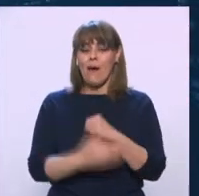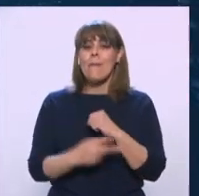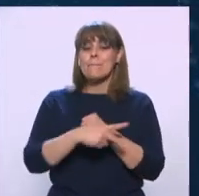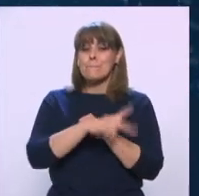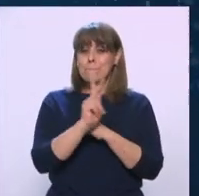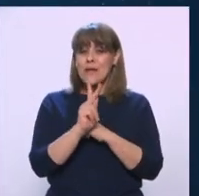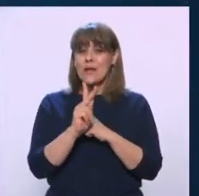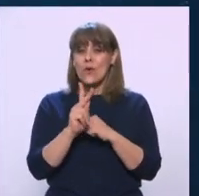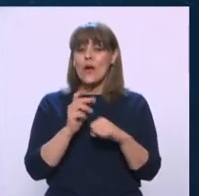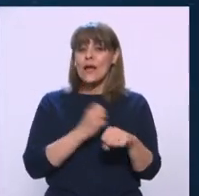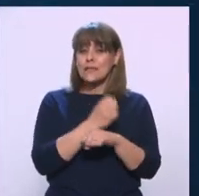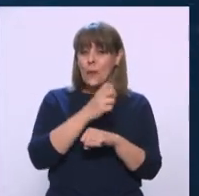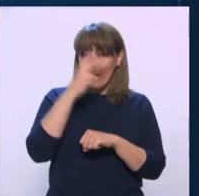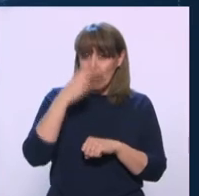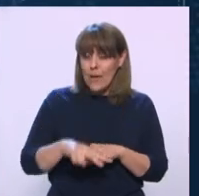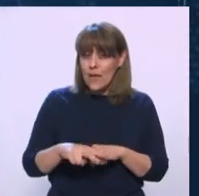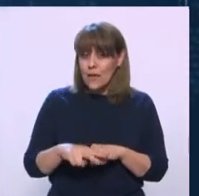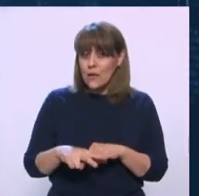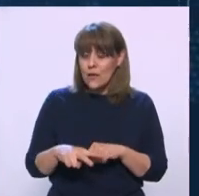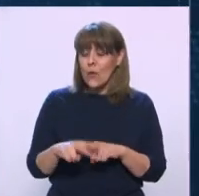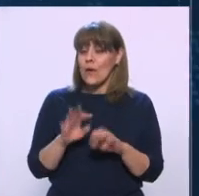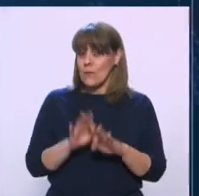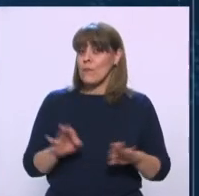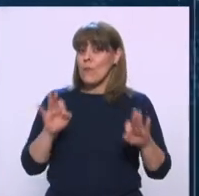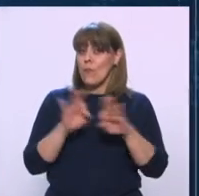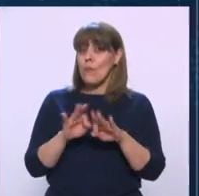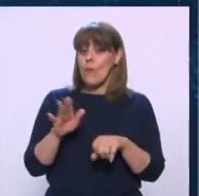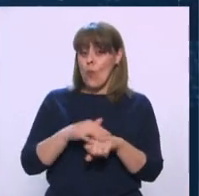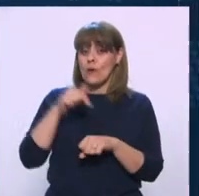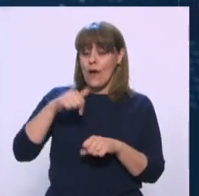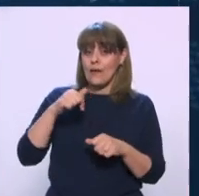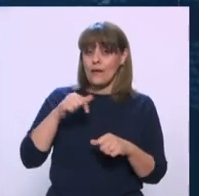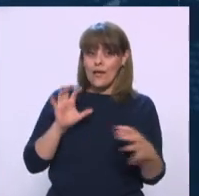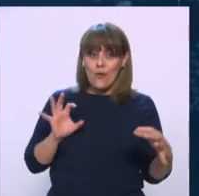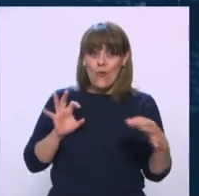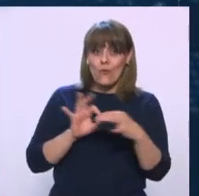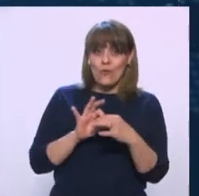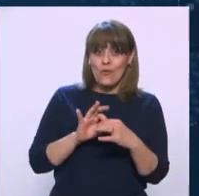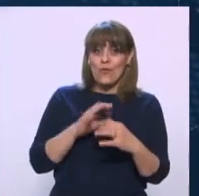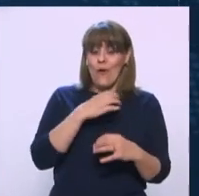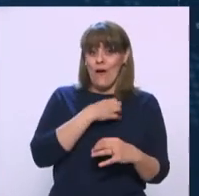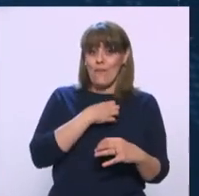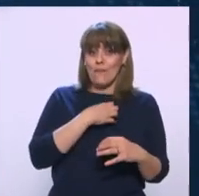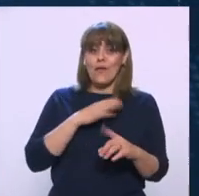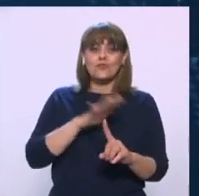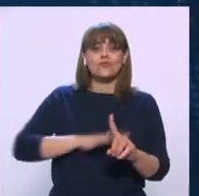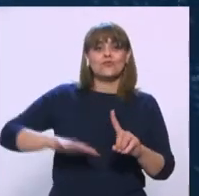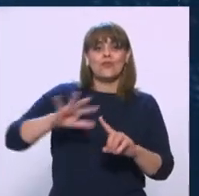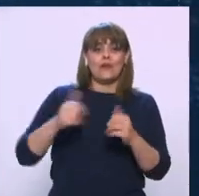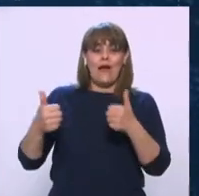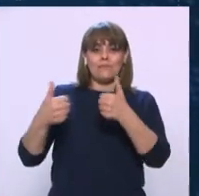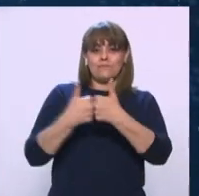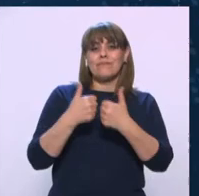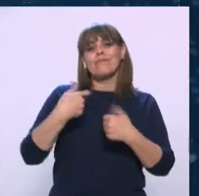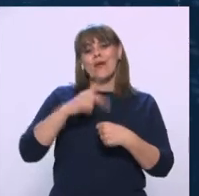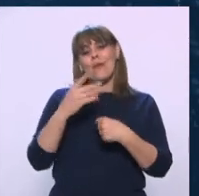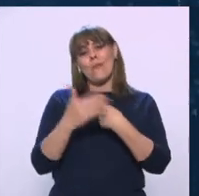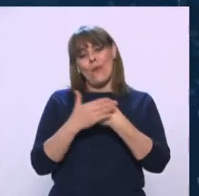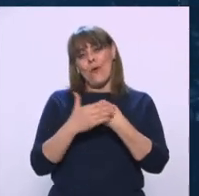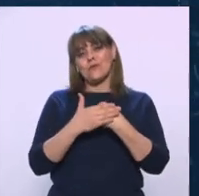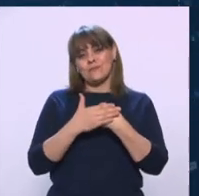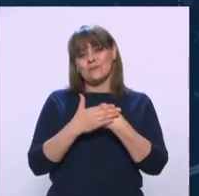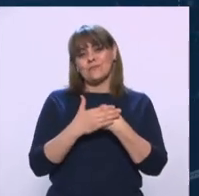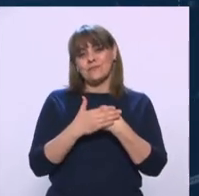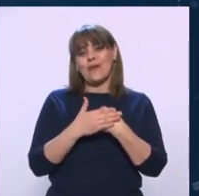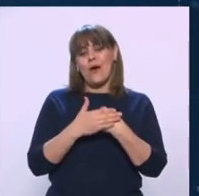diagnóstico en el Estado de México, porque afecta directamente a los números en la capital del país por la zona conurbada. Ya será en otra ocasión, en